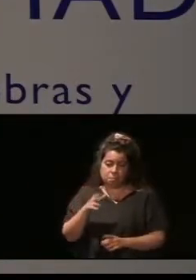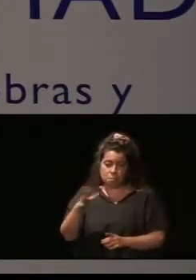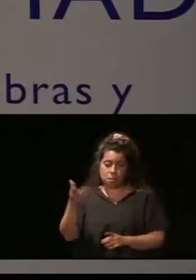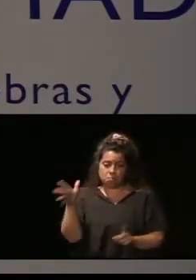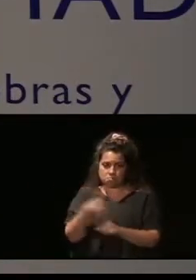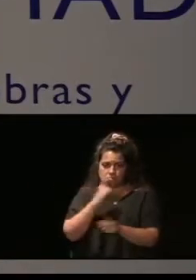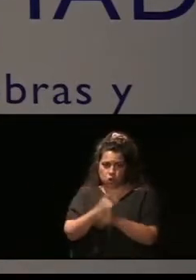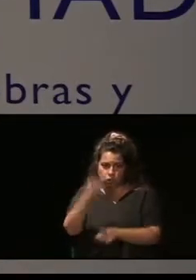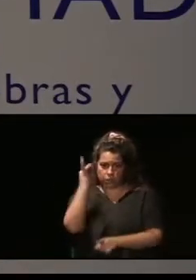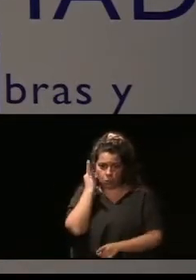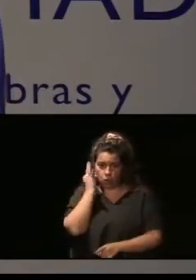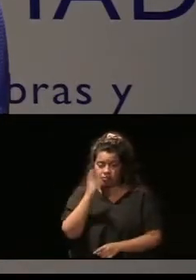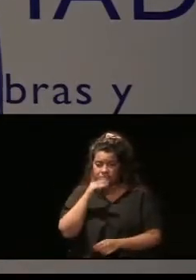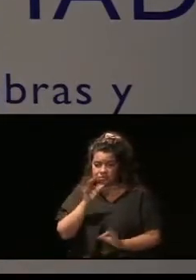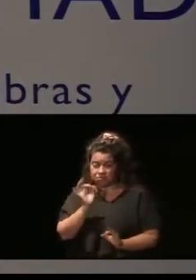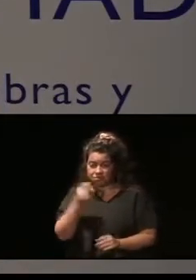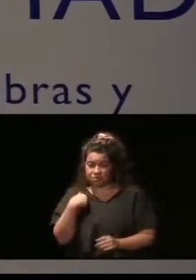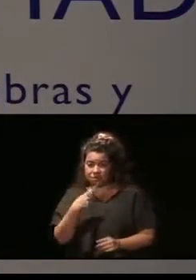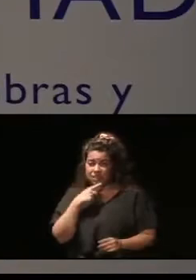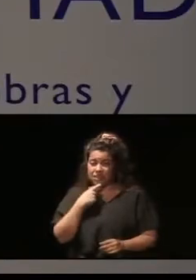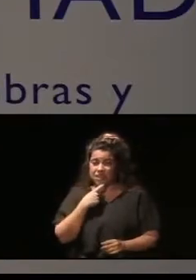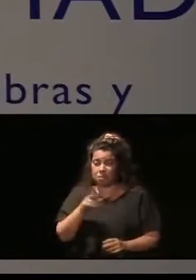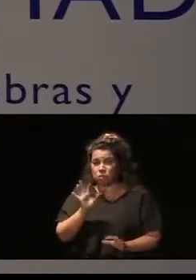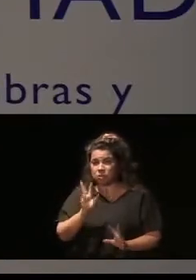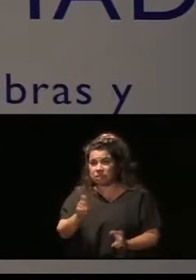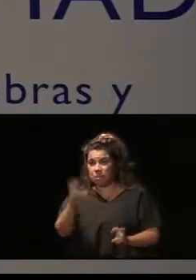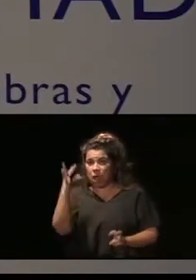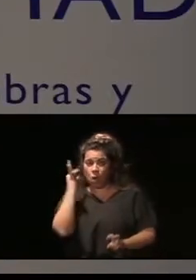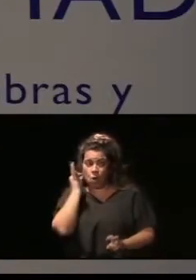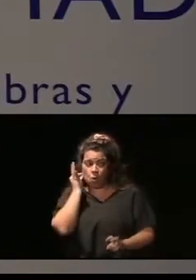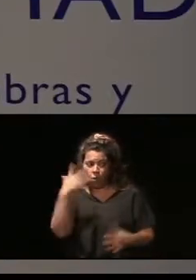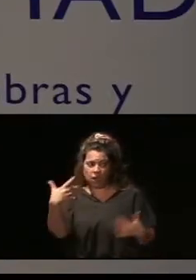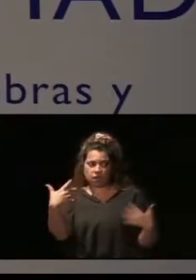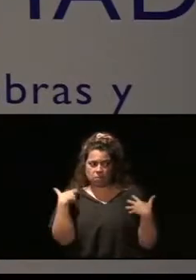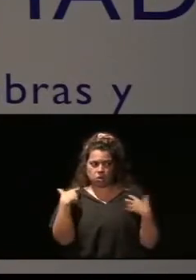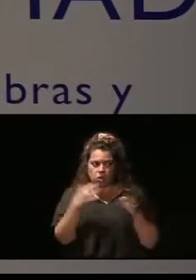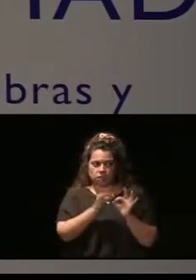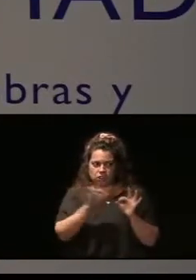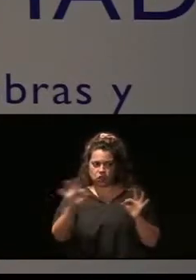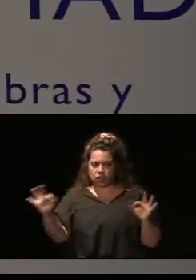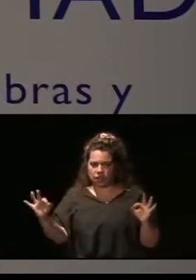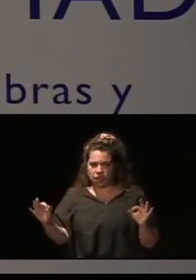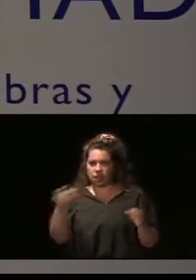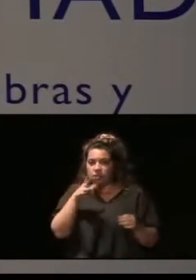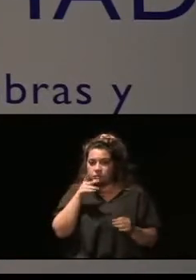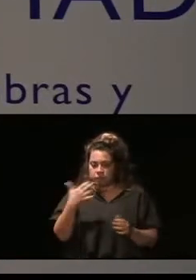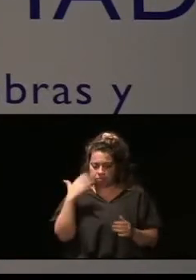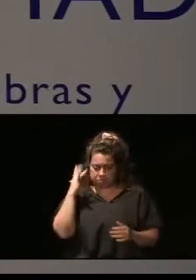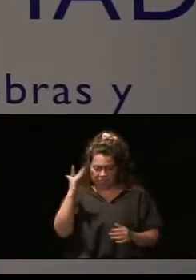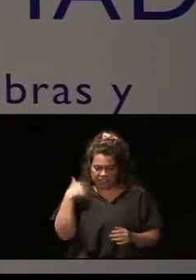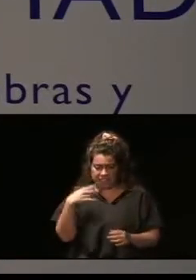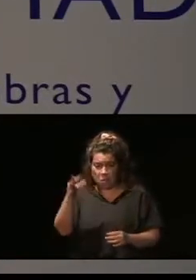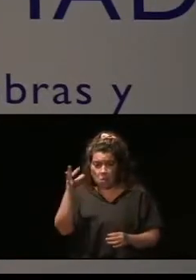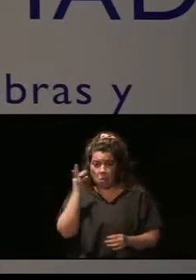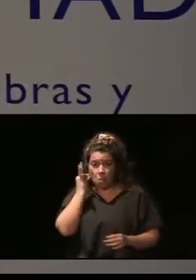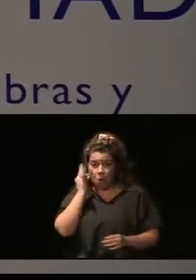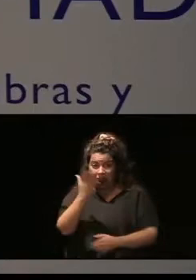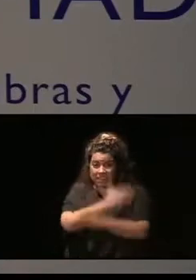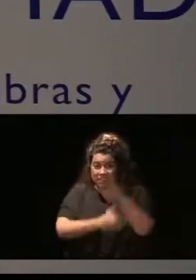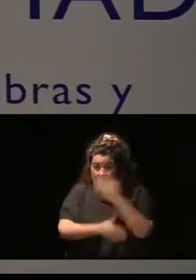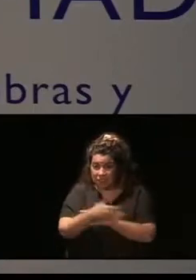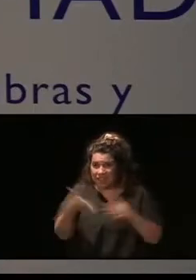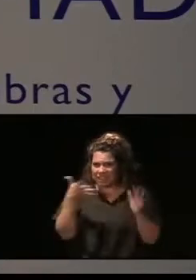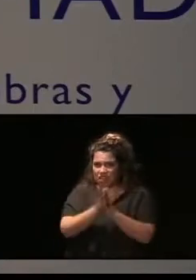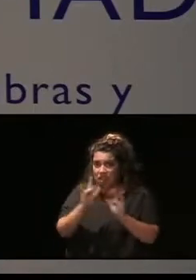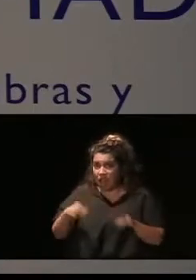nosotras hablamos de mujeres víctimas de violencia de género, pero además cuando se cruzan otros factores, como puede ser una mujer con discapacidad, hablamos de dobles e incluso